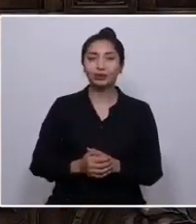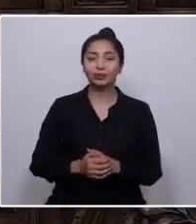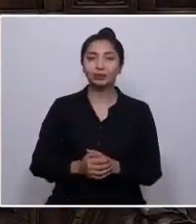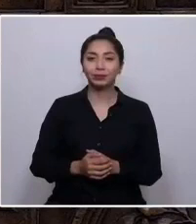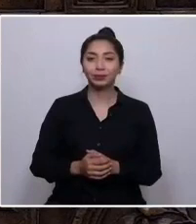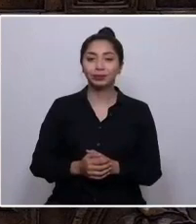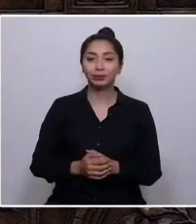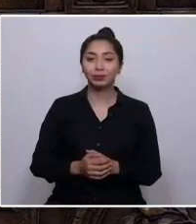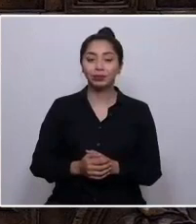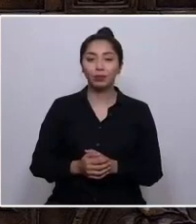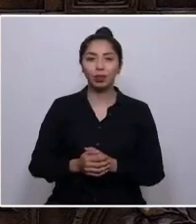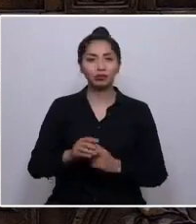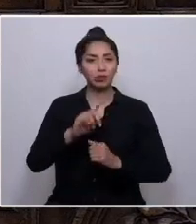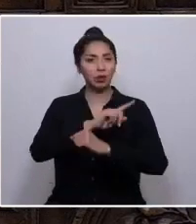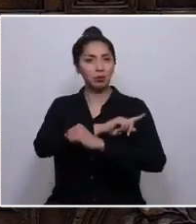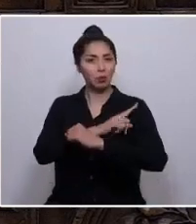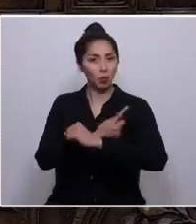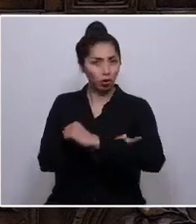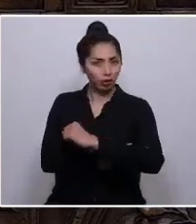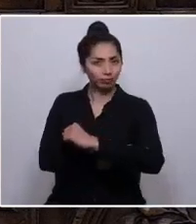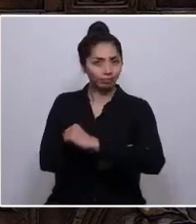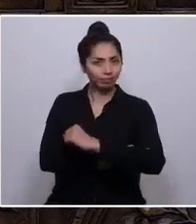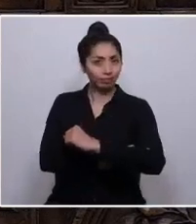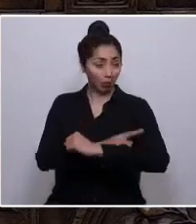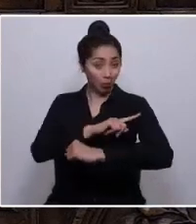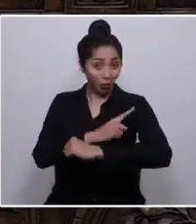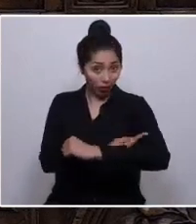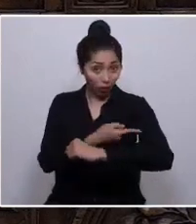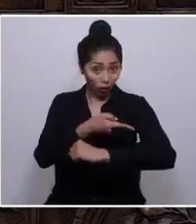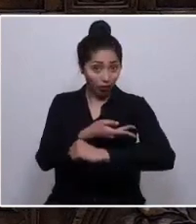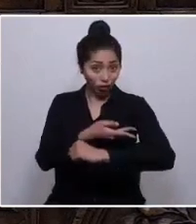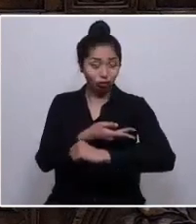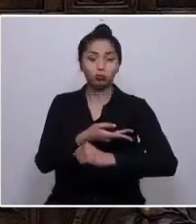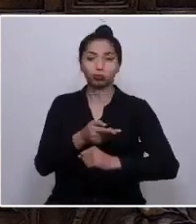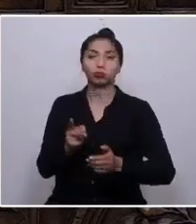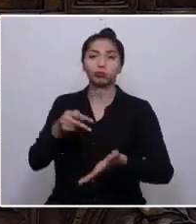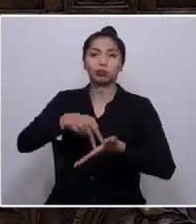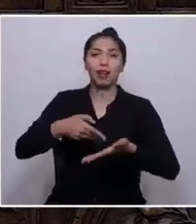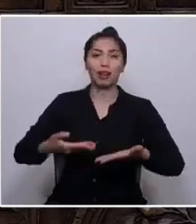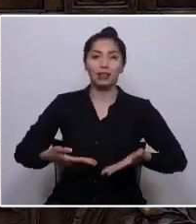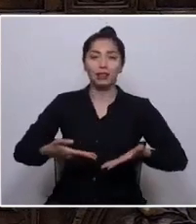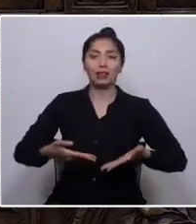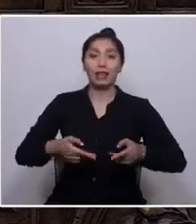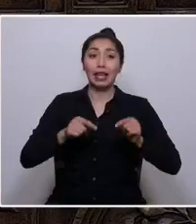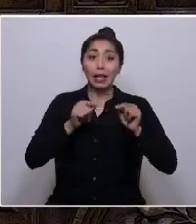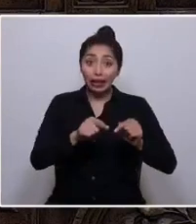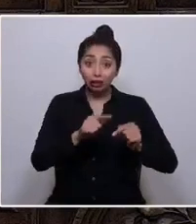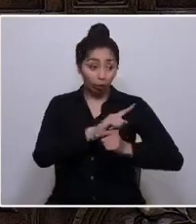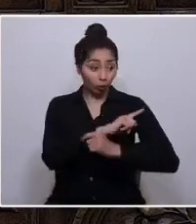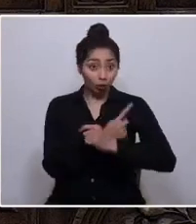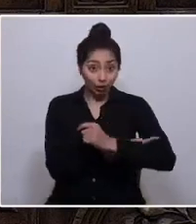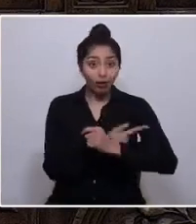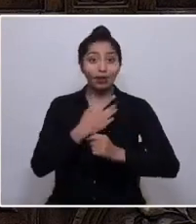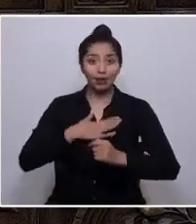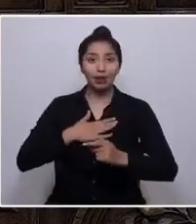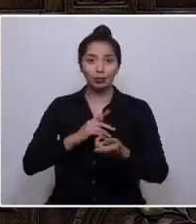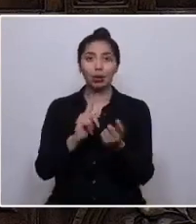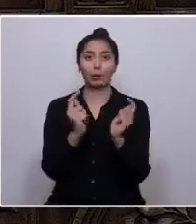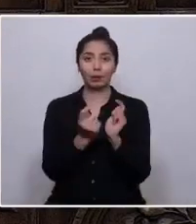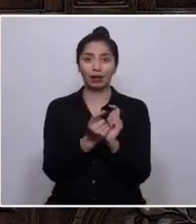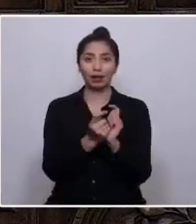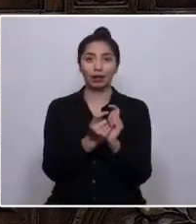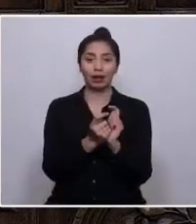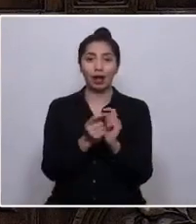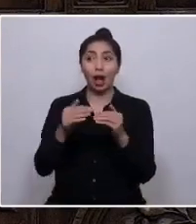El poder. Por eso llegamos aquí. Eso vinimos a cambiar aquí. Eso es lo que molesta afuera de este